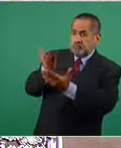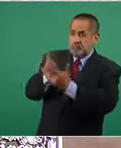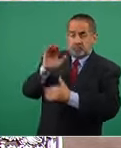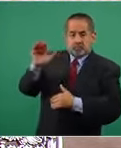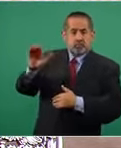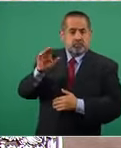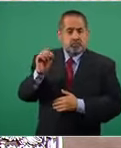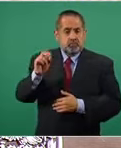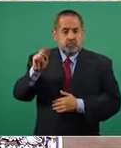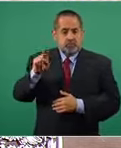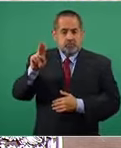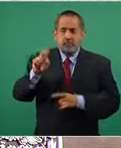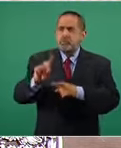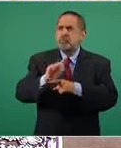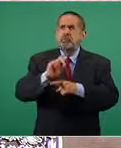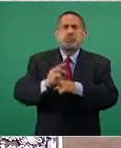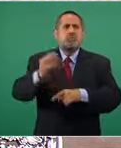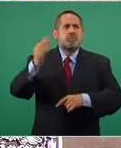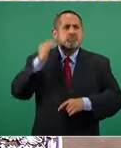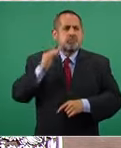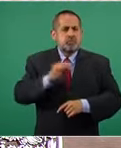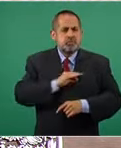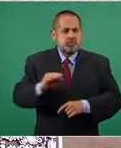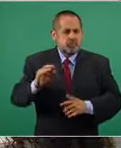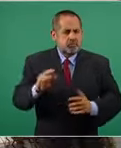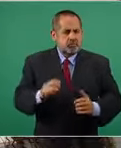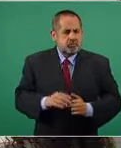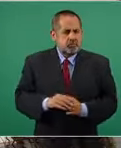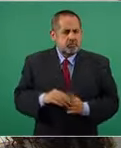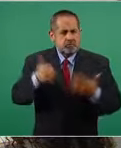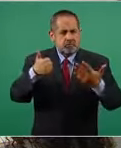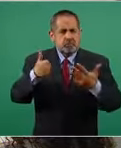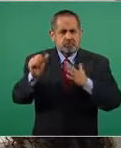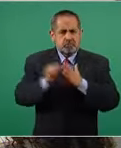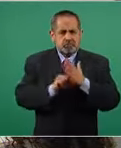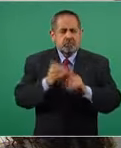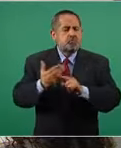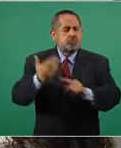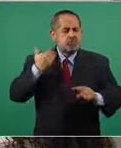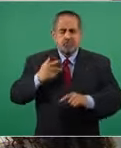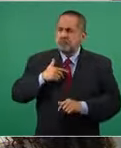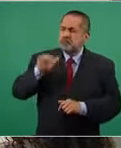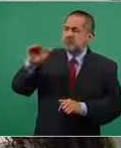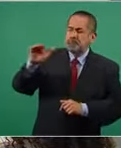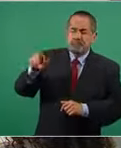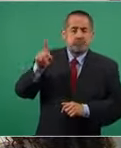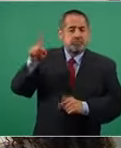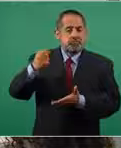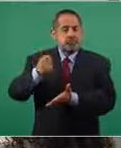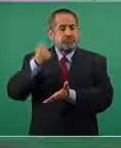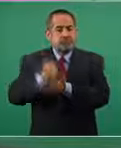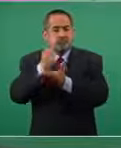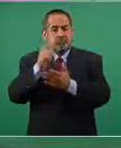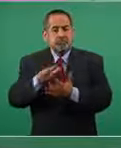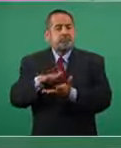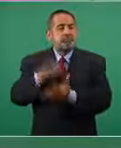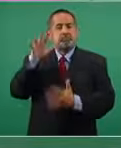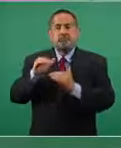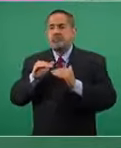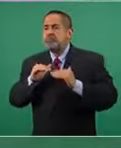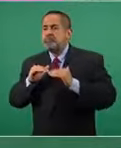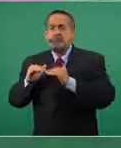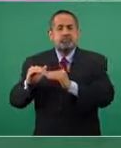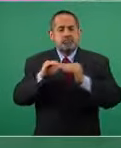desde hace seis meses que fue aprobada casi por unanimidad